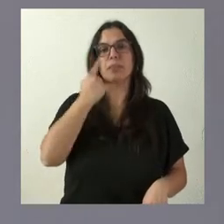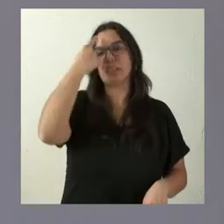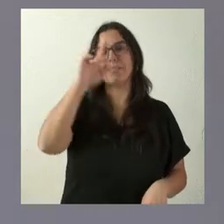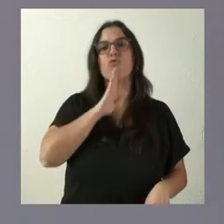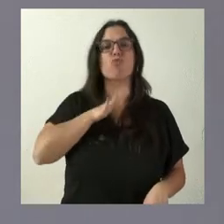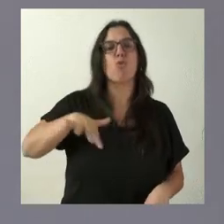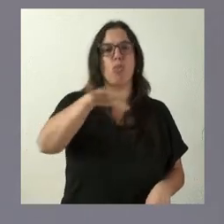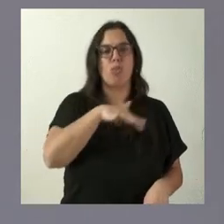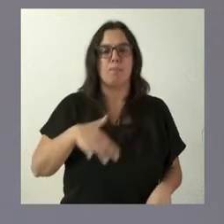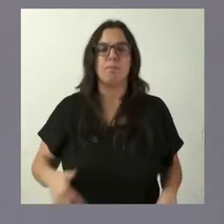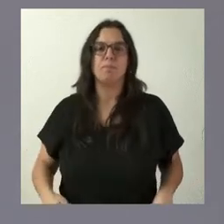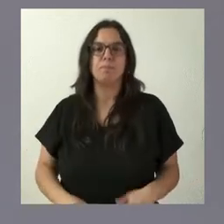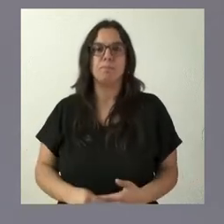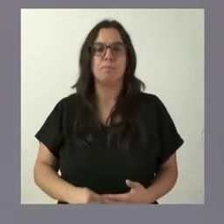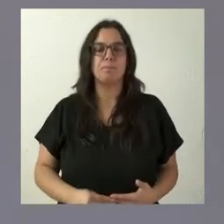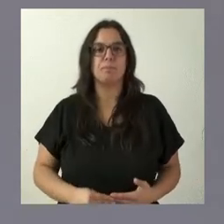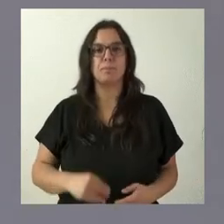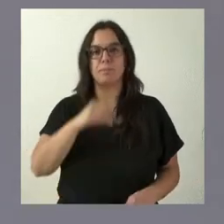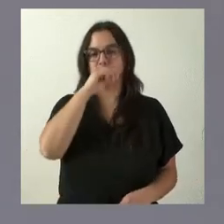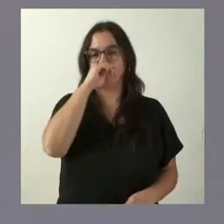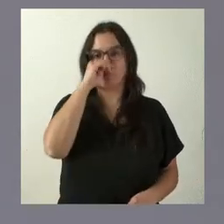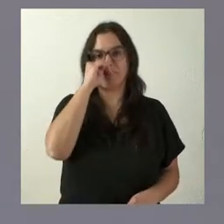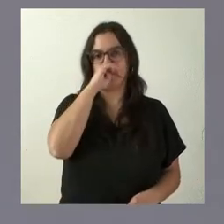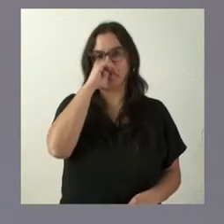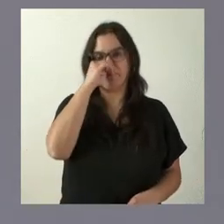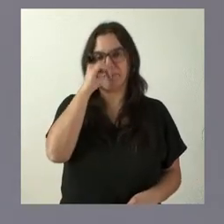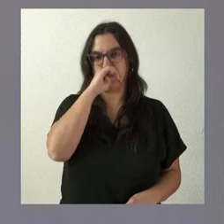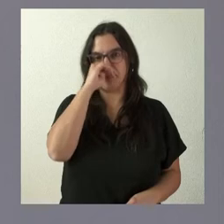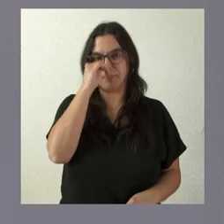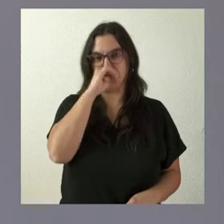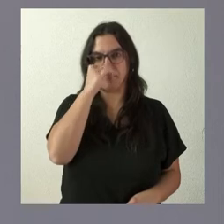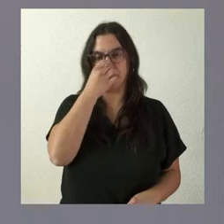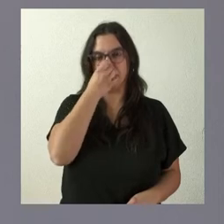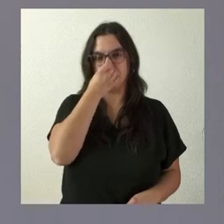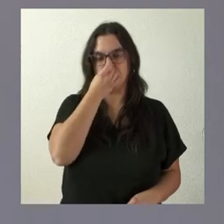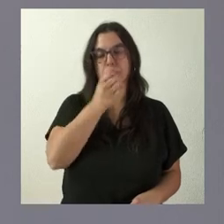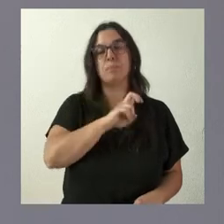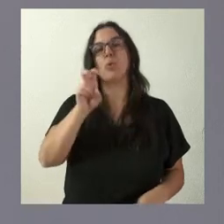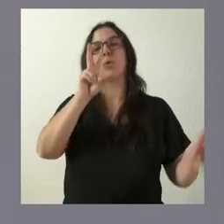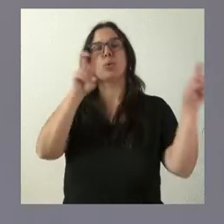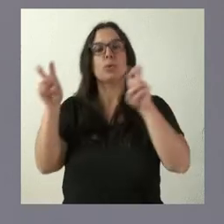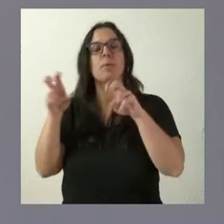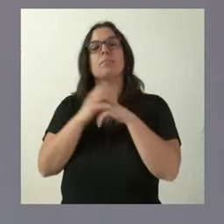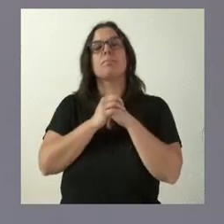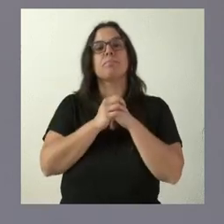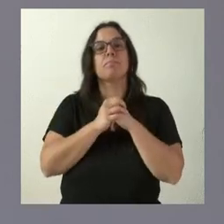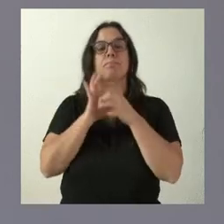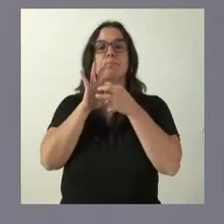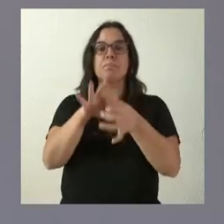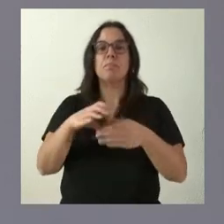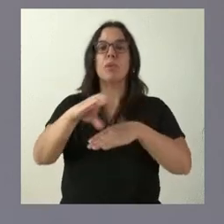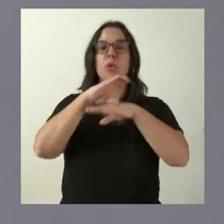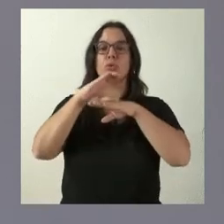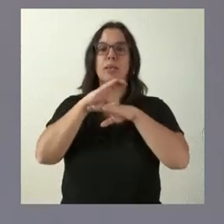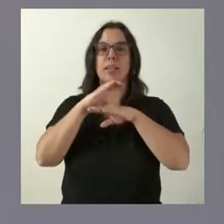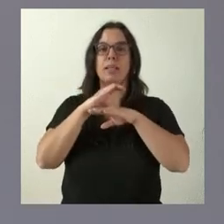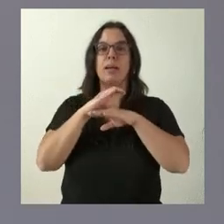desaparecidas. En relación con otro tipo ya de cuestiones o de ámbitos, en lo que tiene que ver con la Consejería